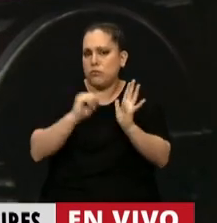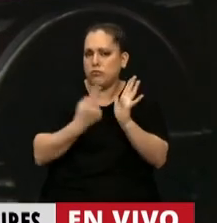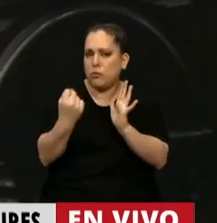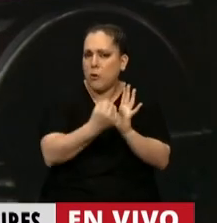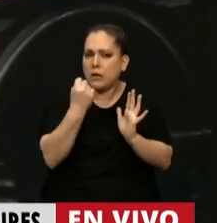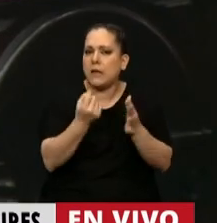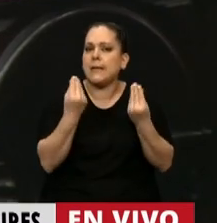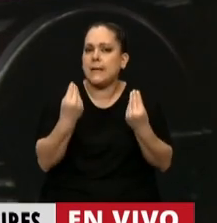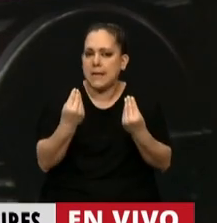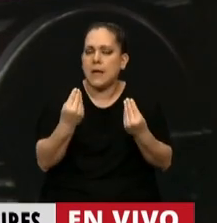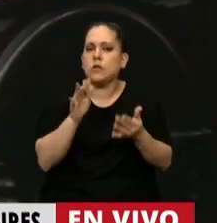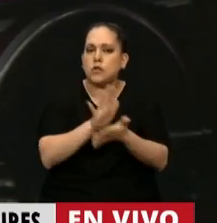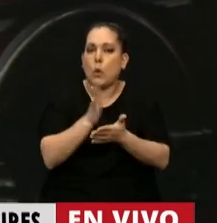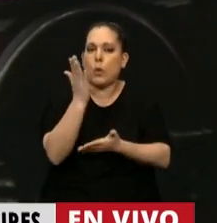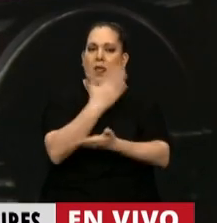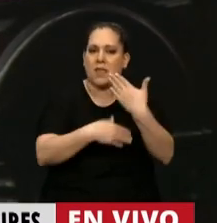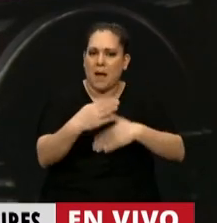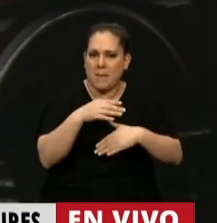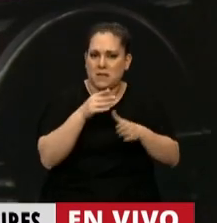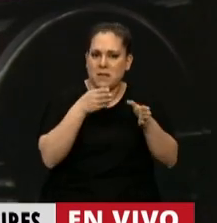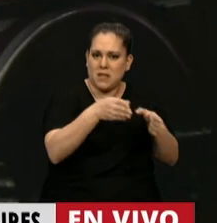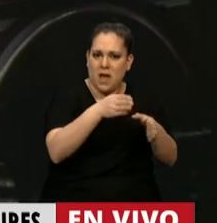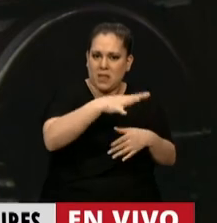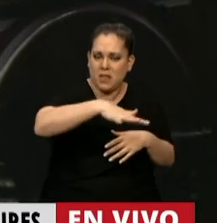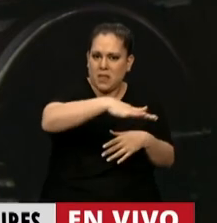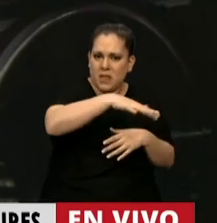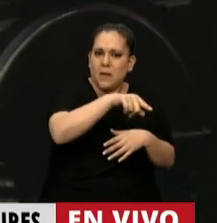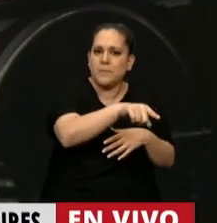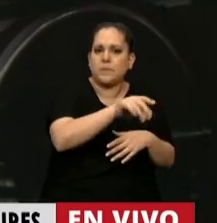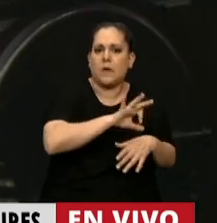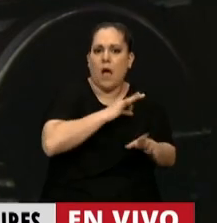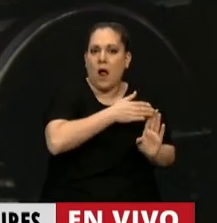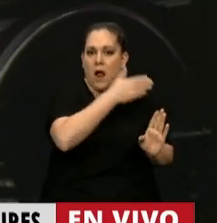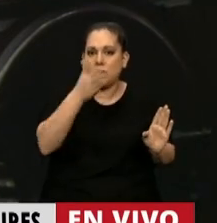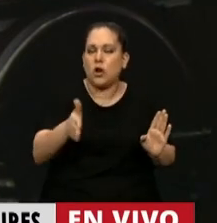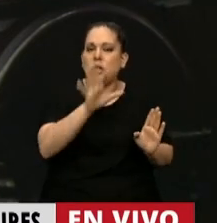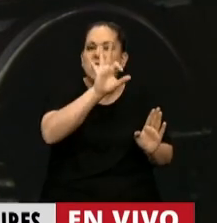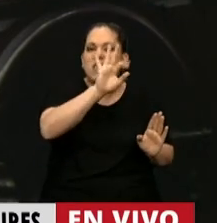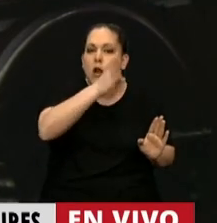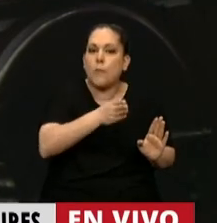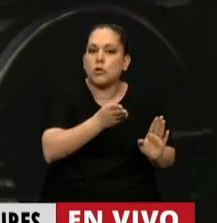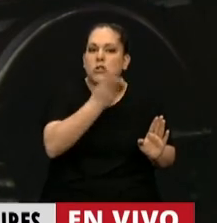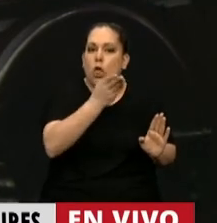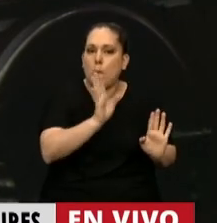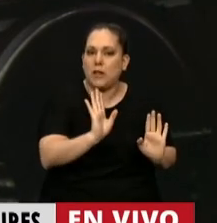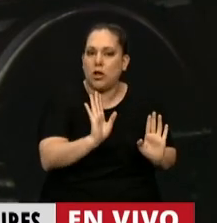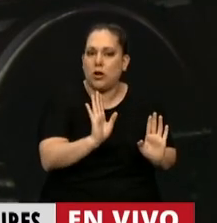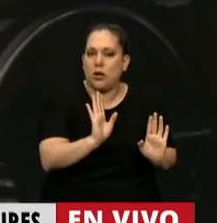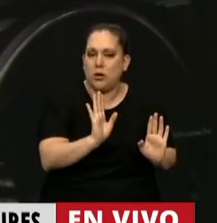tiene que ver con las prestaciones de discapacidad que están a lo largo del año con un aumento del 0%, lo cual